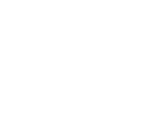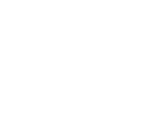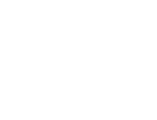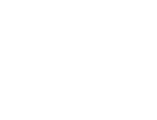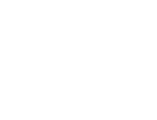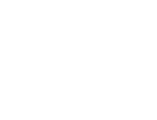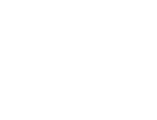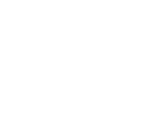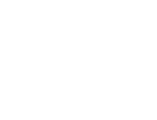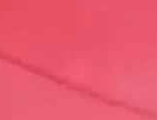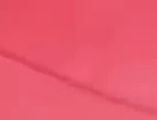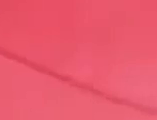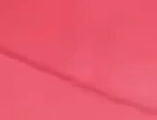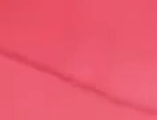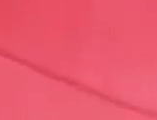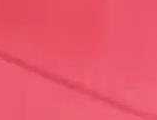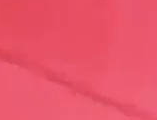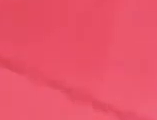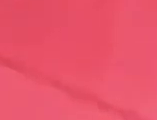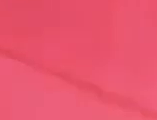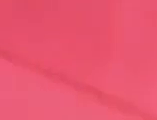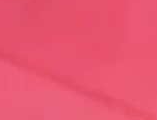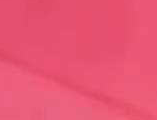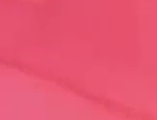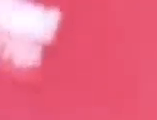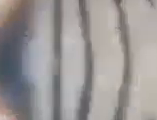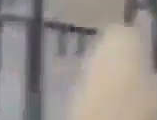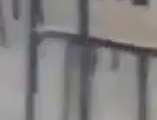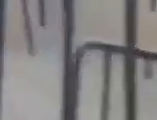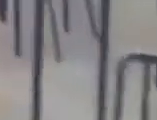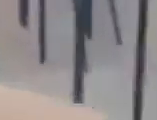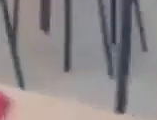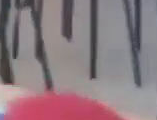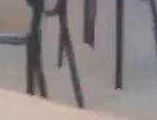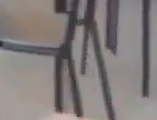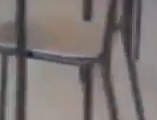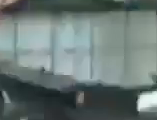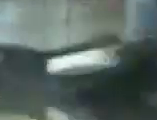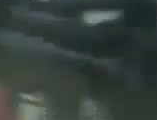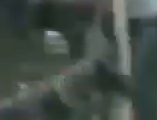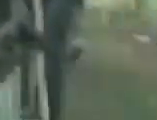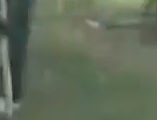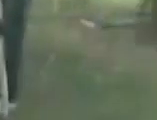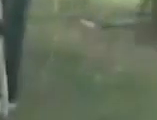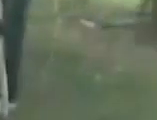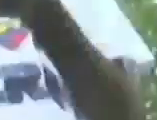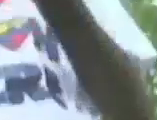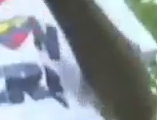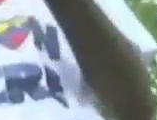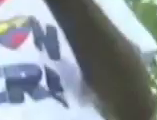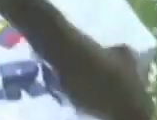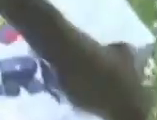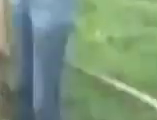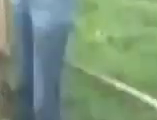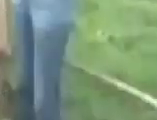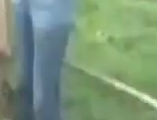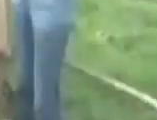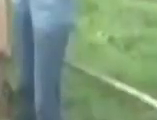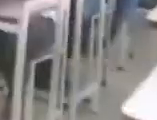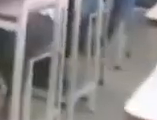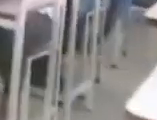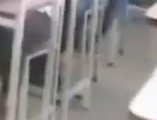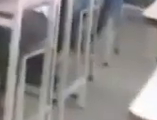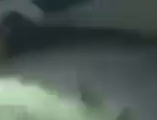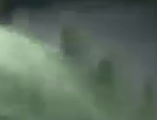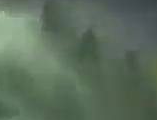Sucre productiva a través de la investigación y desarrollo de programas educativos universitarios que